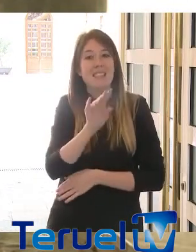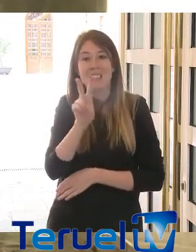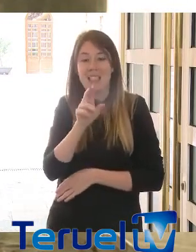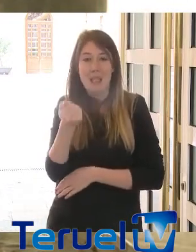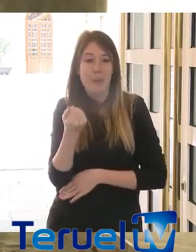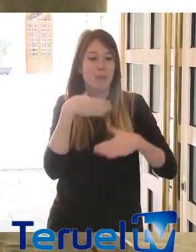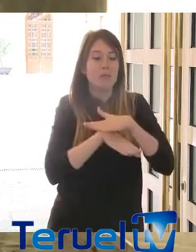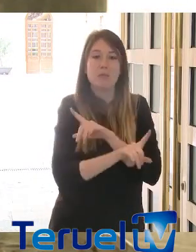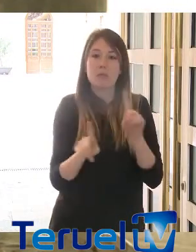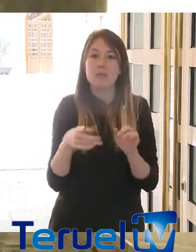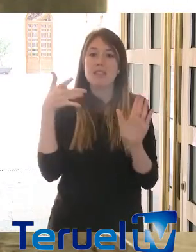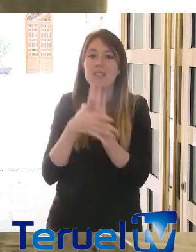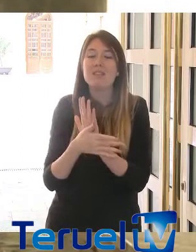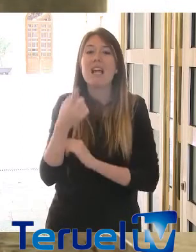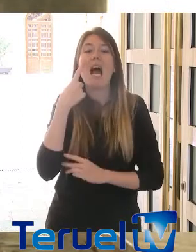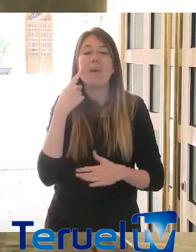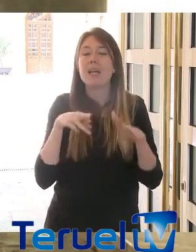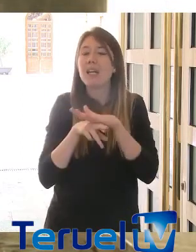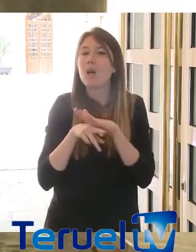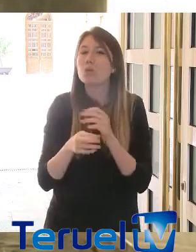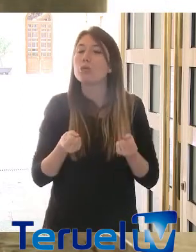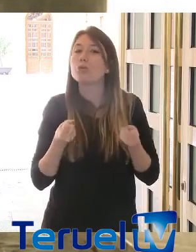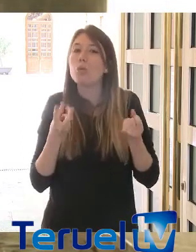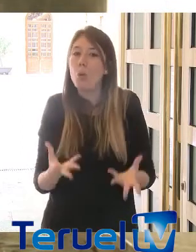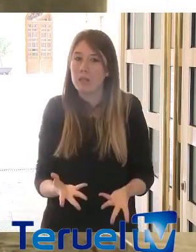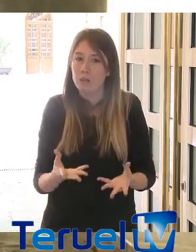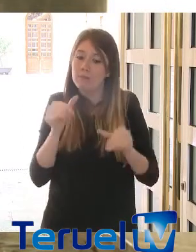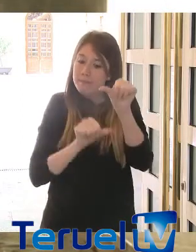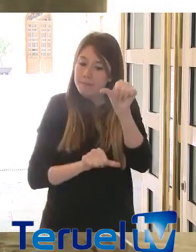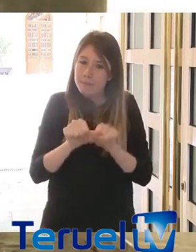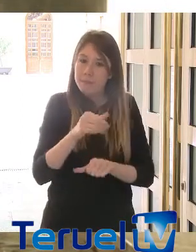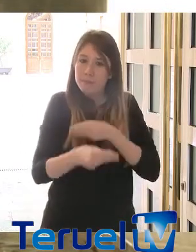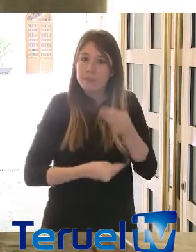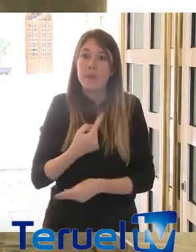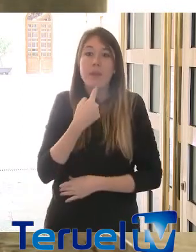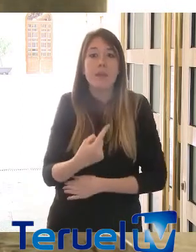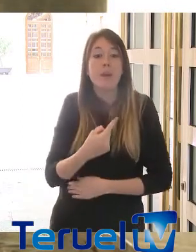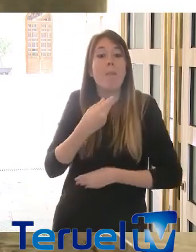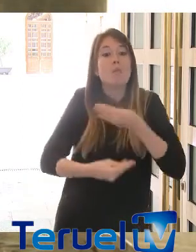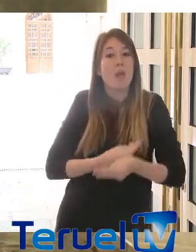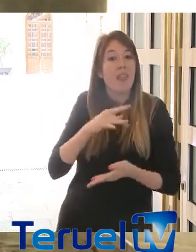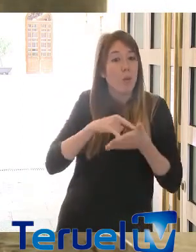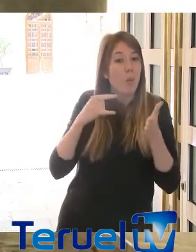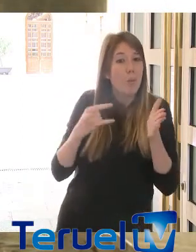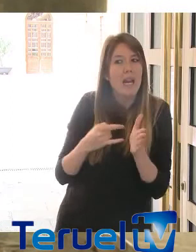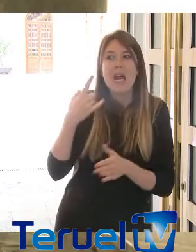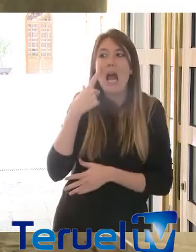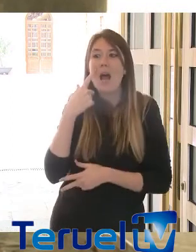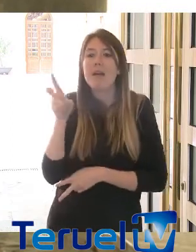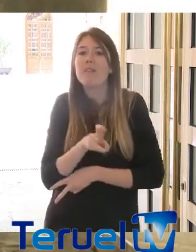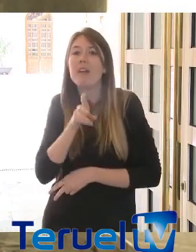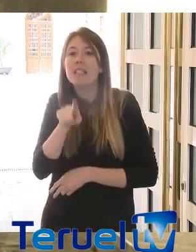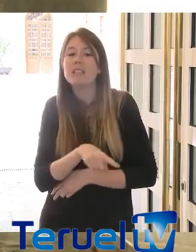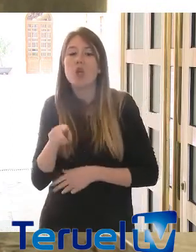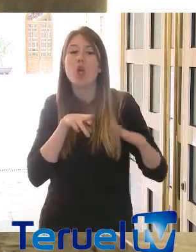Se trata, en definitiva, de ver con qué recursos se cuentan. No vale el decir vamos a hacer un plan, vamos a ver qué vale y vamos a